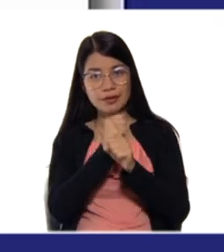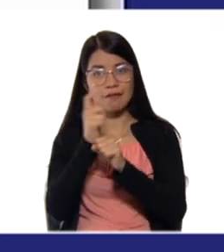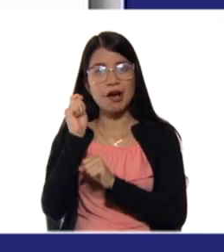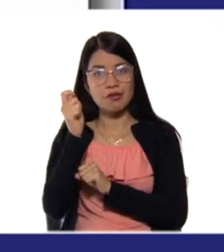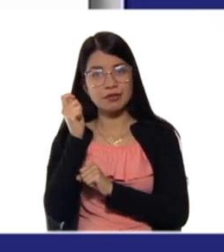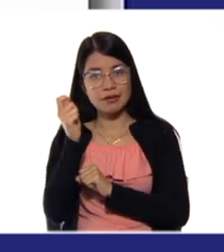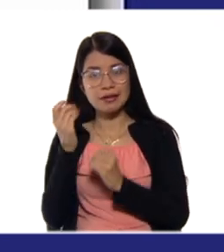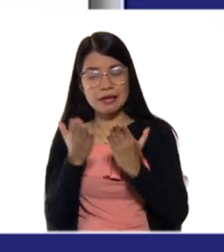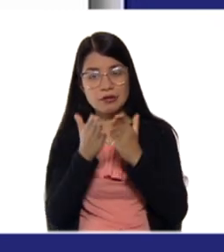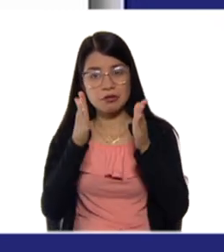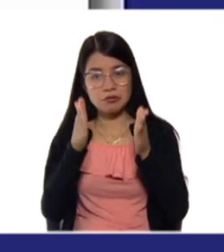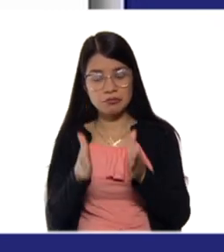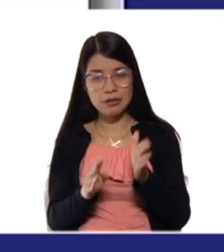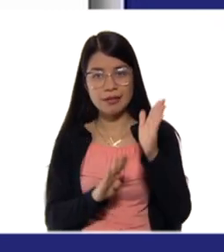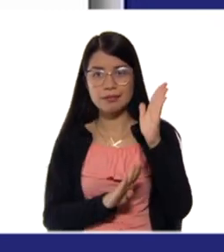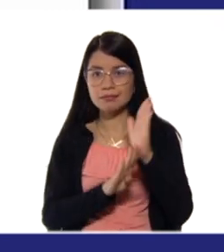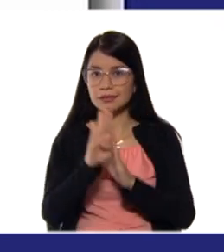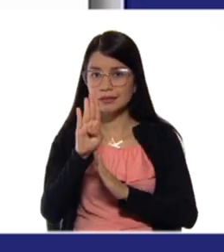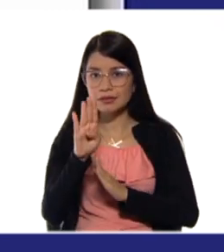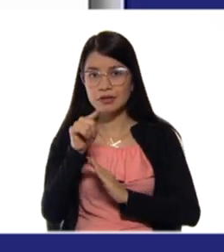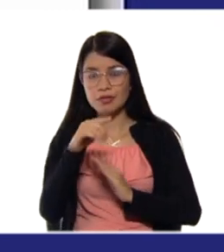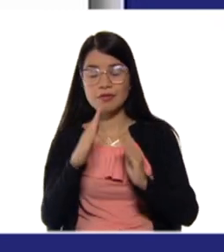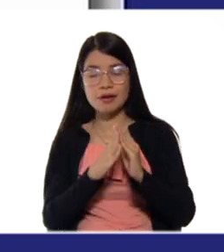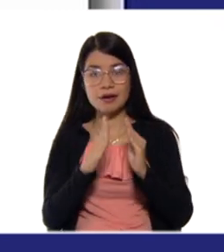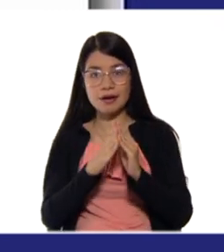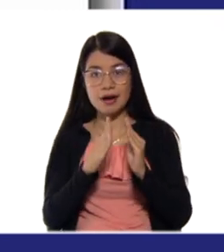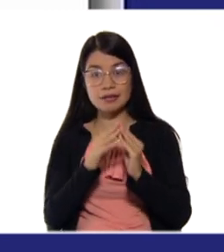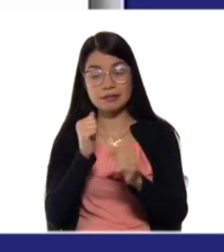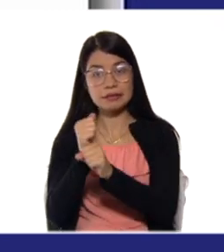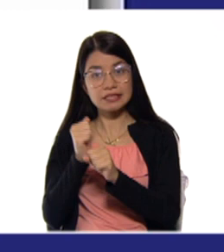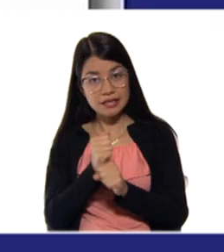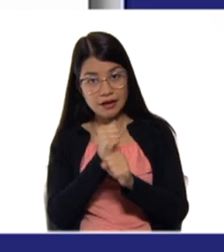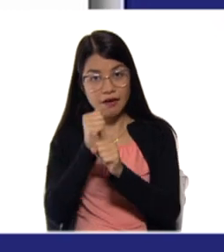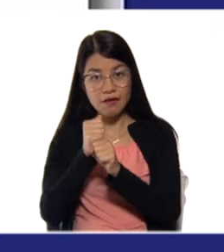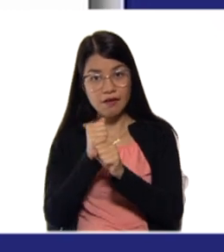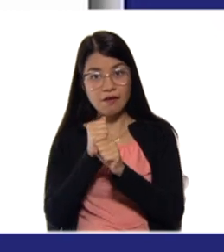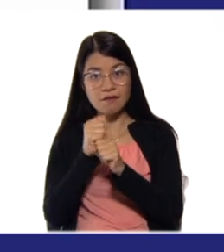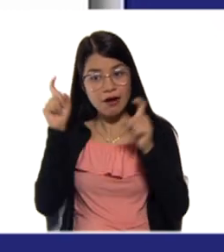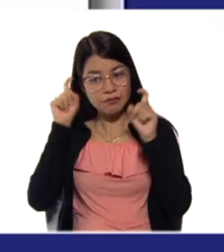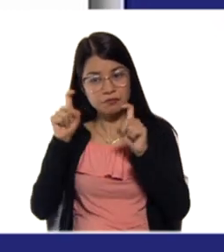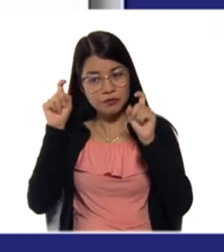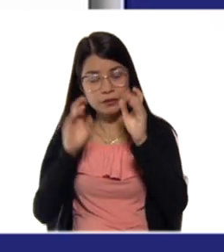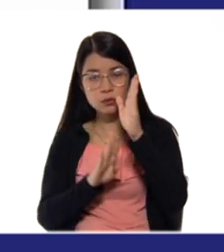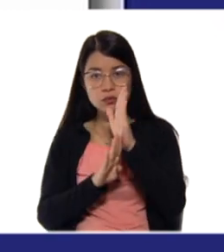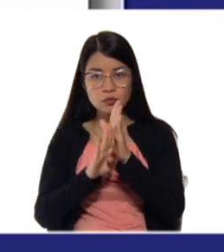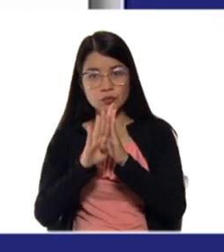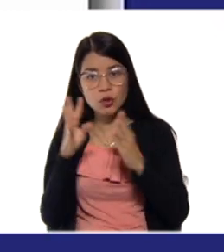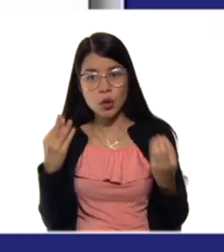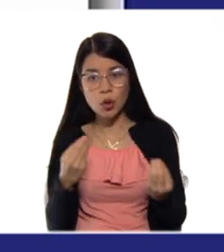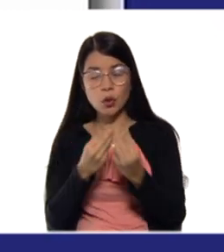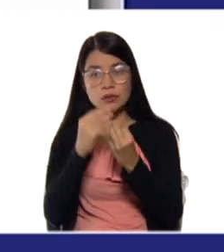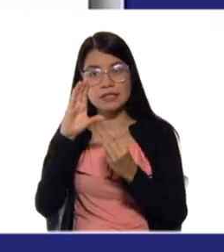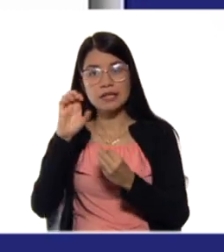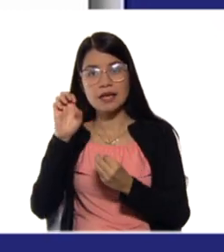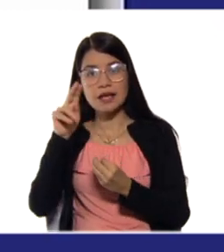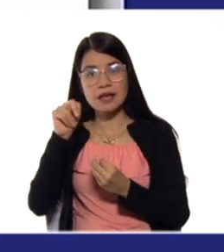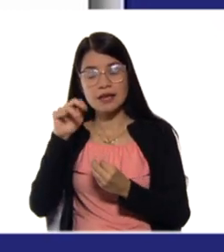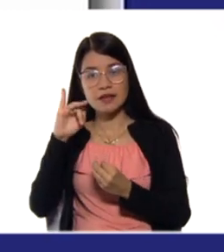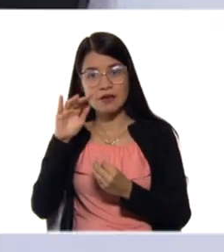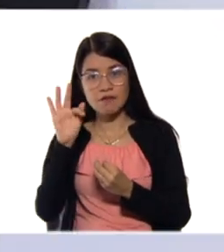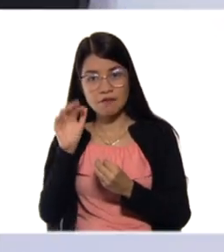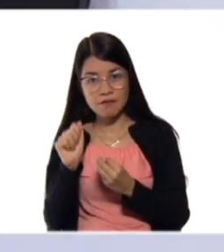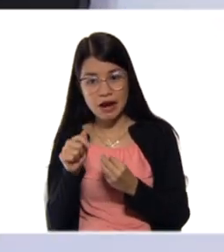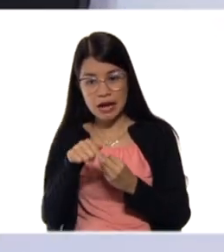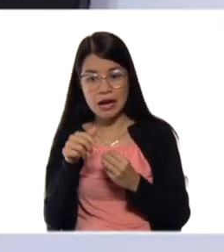están desarrollando, realizando en casa. Trabajo de formación conjunta con el CENIFA será parte de lo que realizaremos